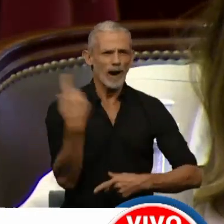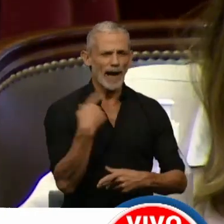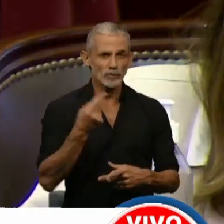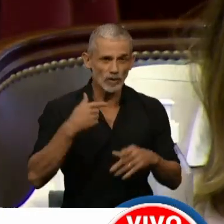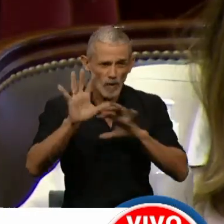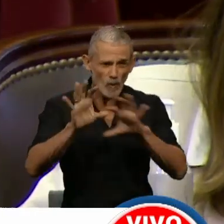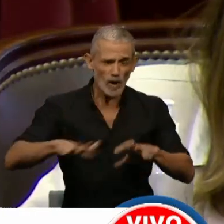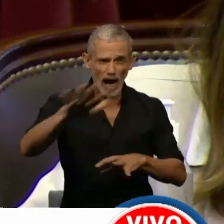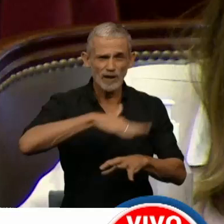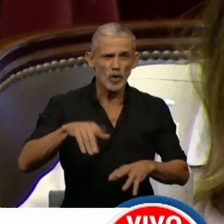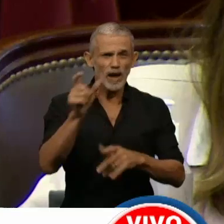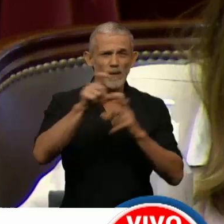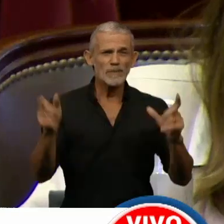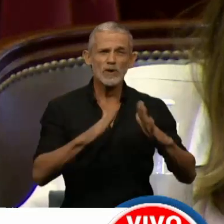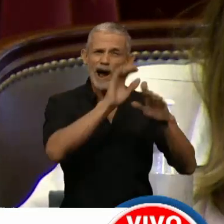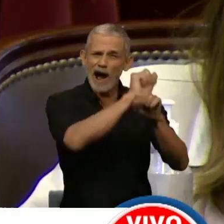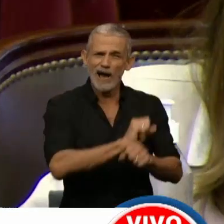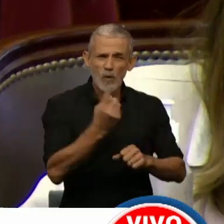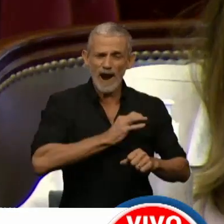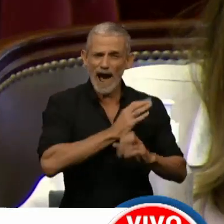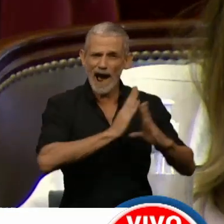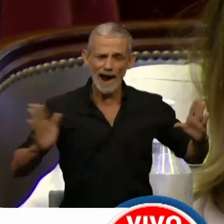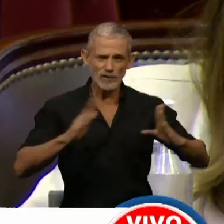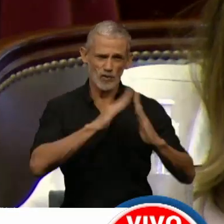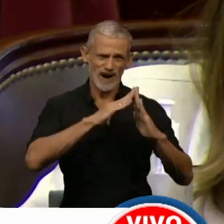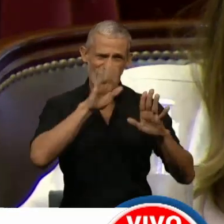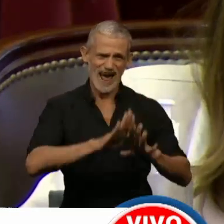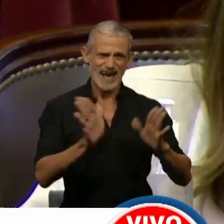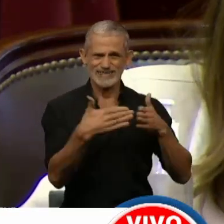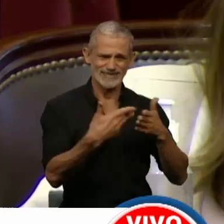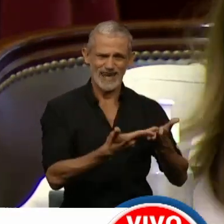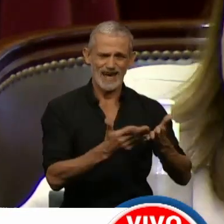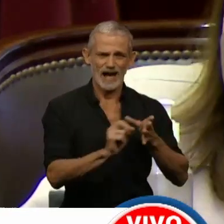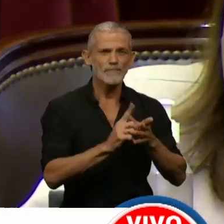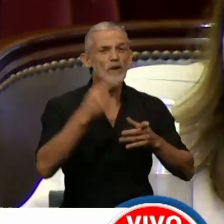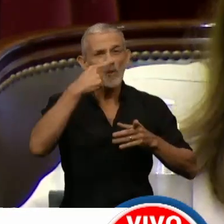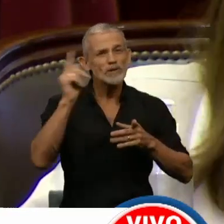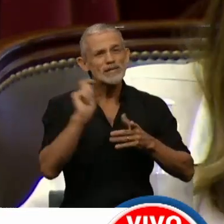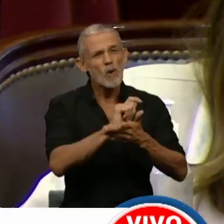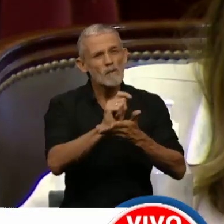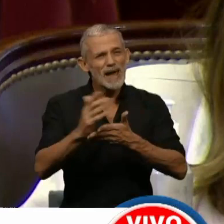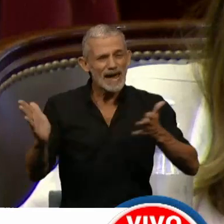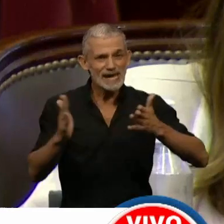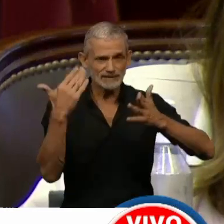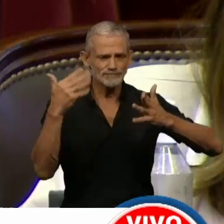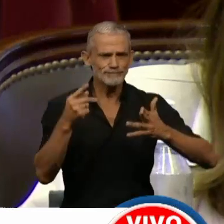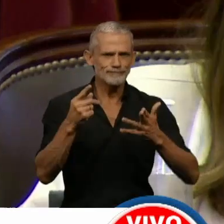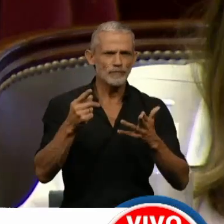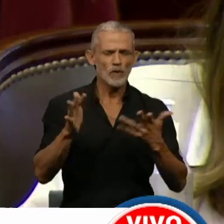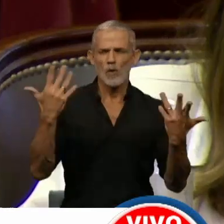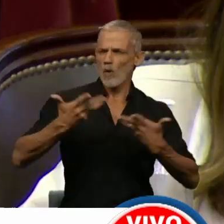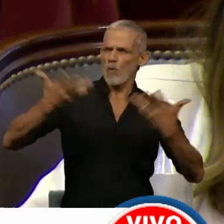rían a toda la gente que está encerrada y con miedo hace más de un año. La verdad que estos últimos meses, desde el despliegue